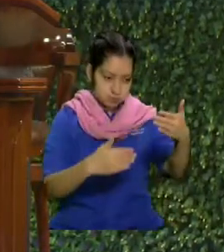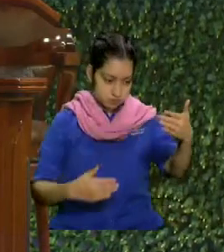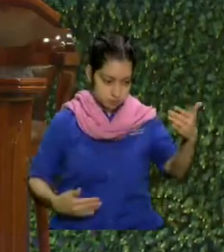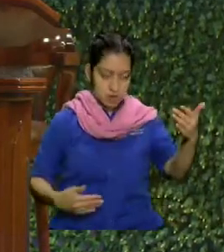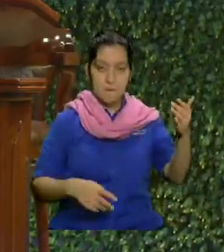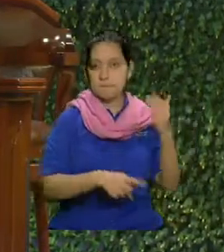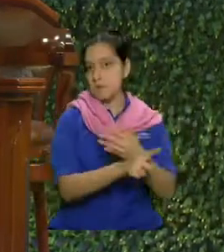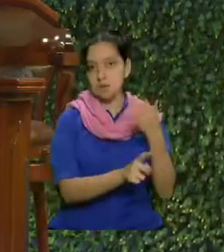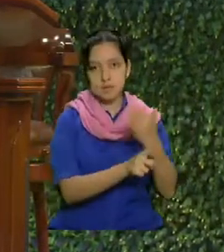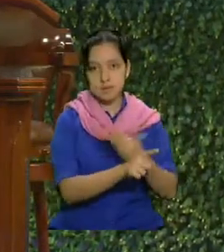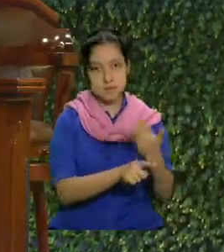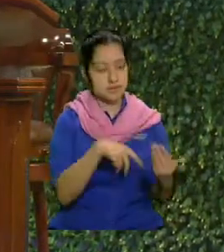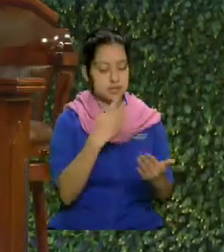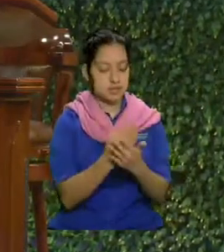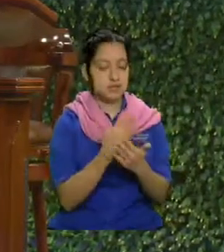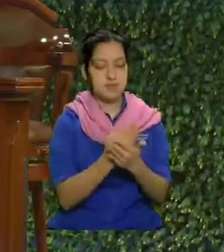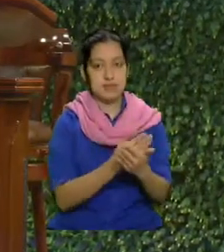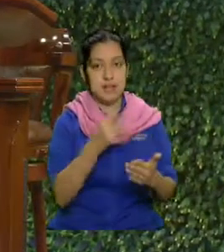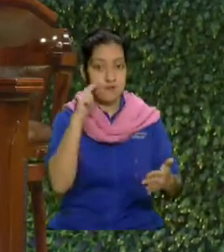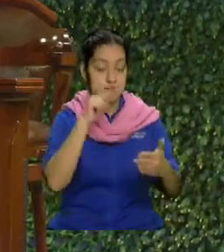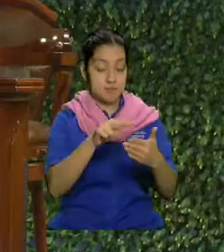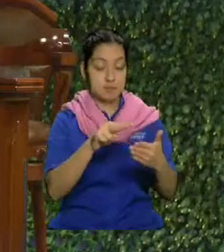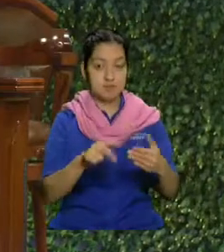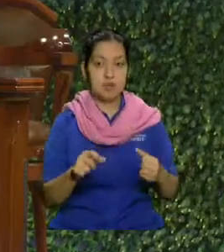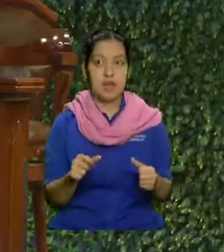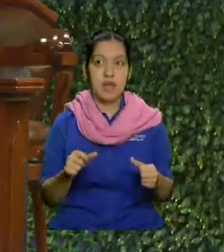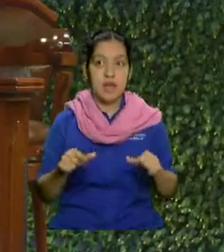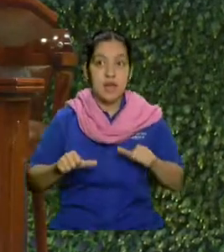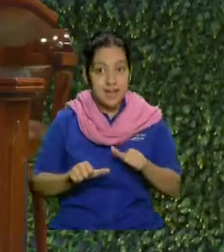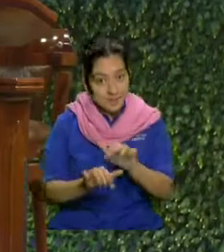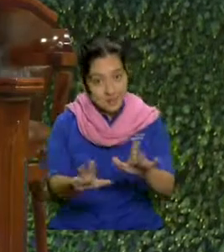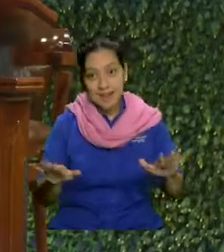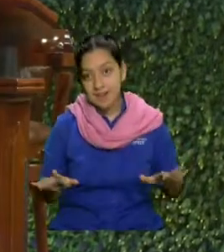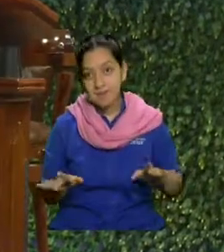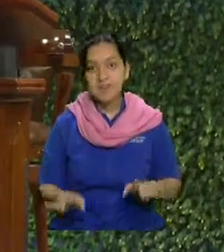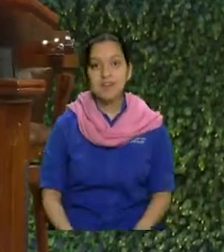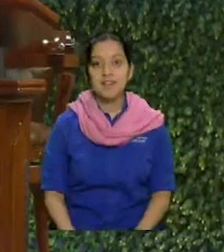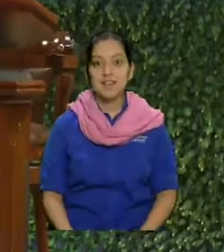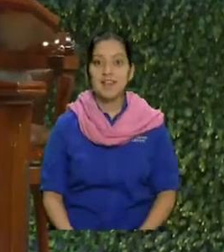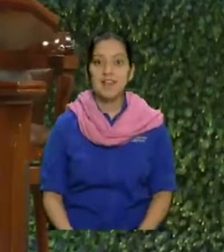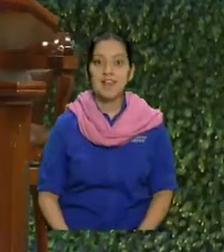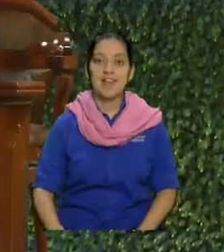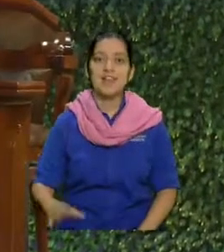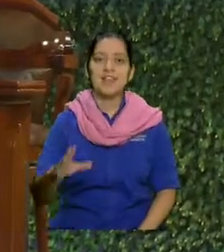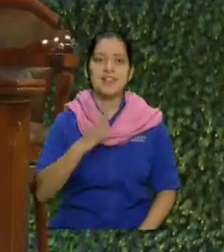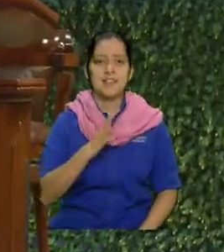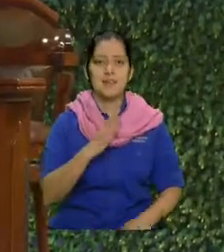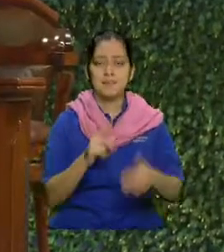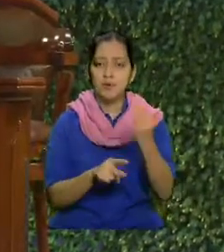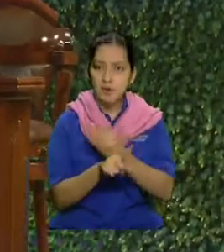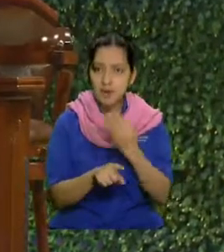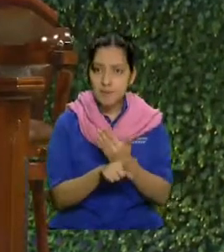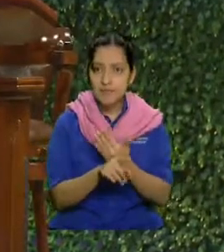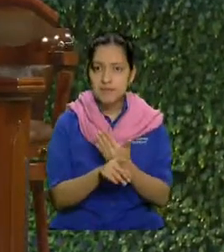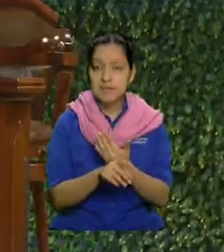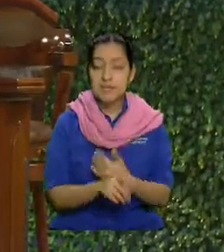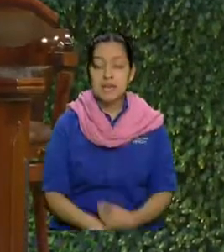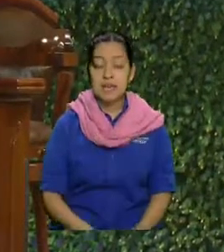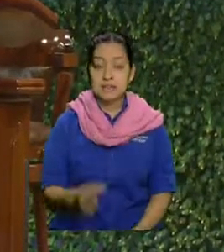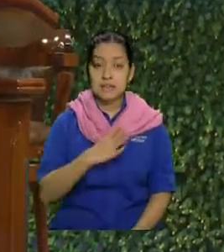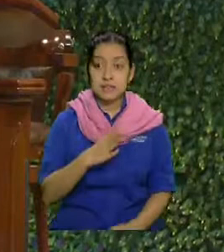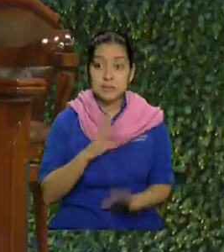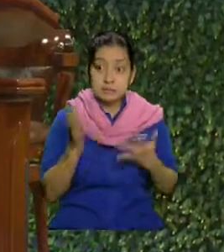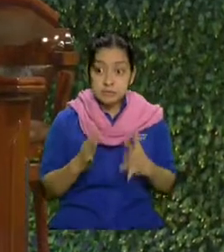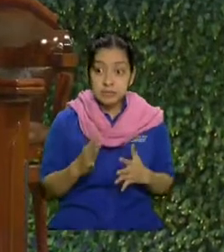en toda la Biblia. Vemos a un Abraham que tiene miedo de que lo maten cuando van como nómadas y entonces le hace